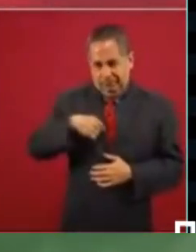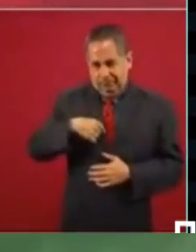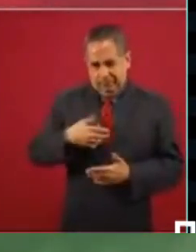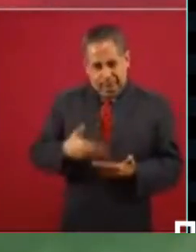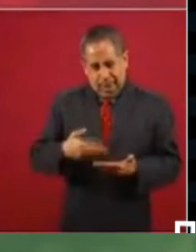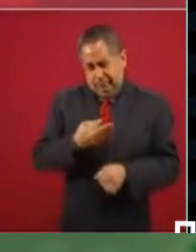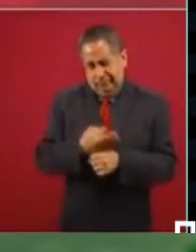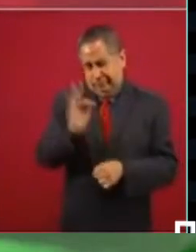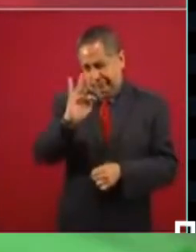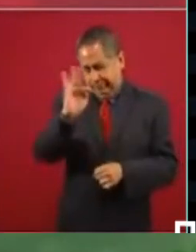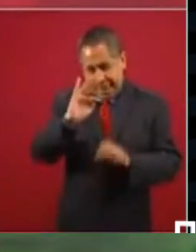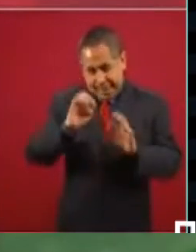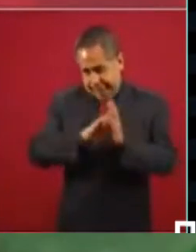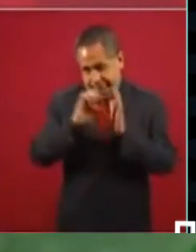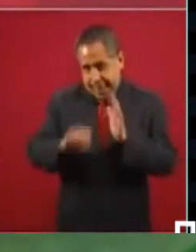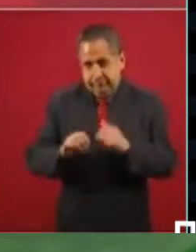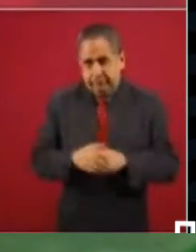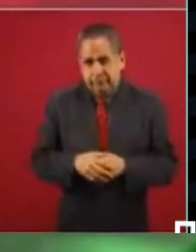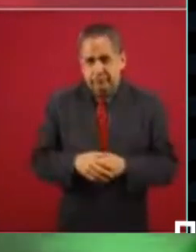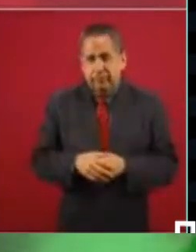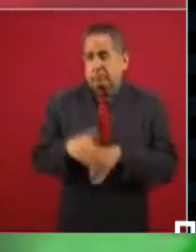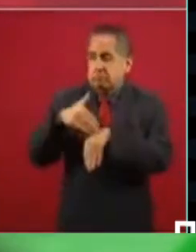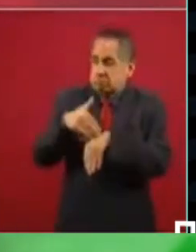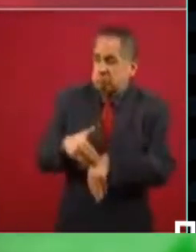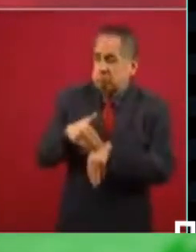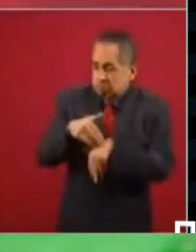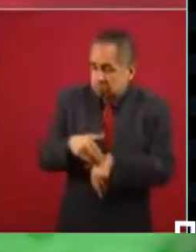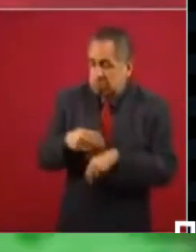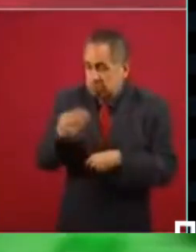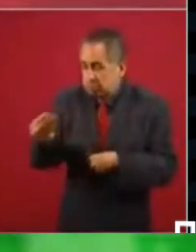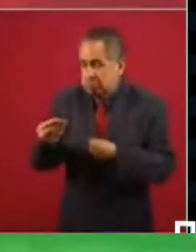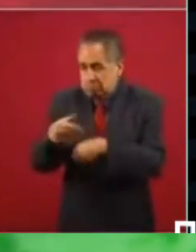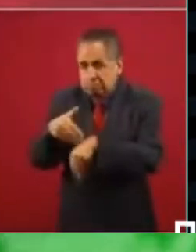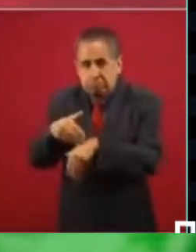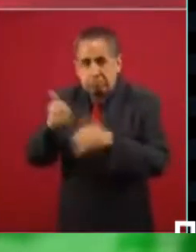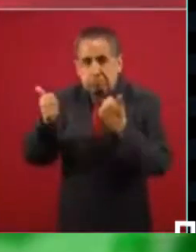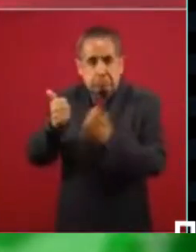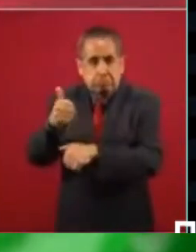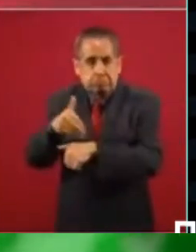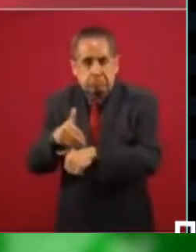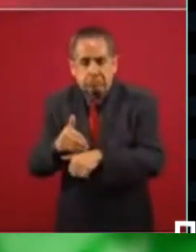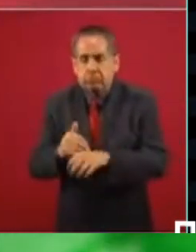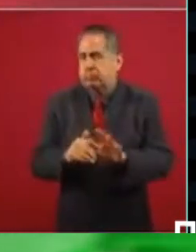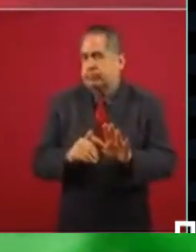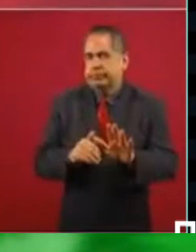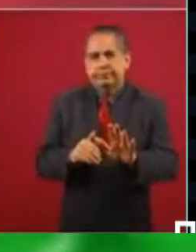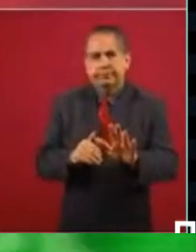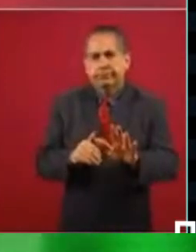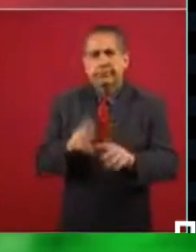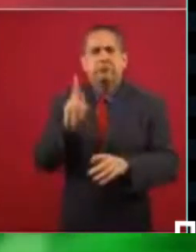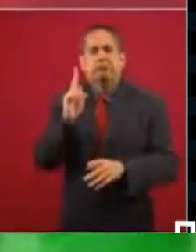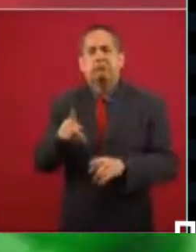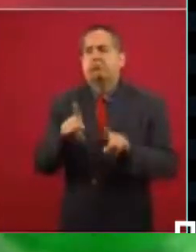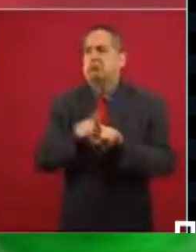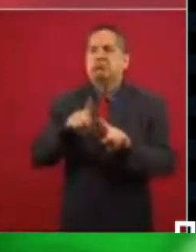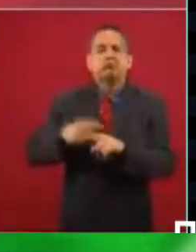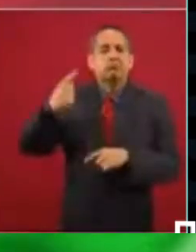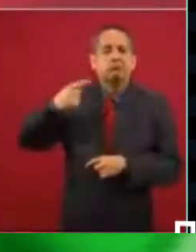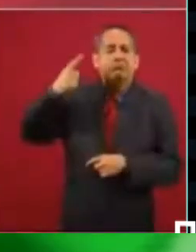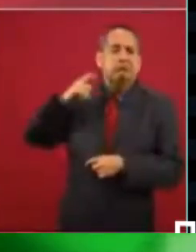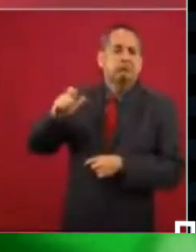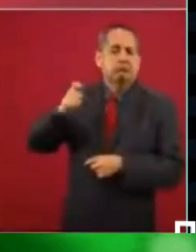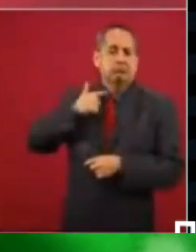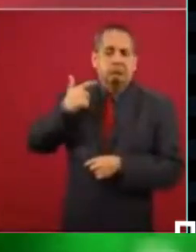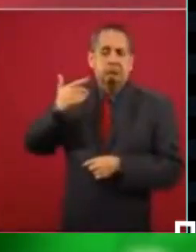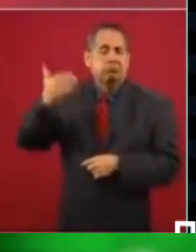actual, entreguista, como los que ha habido,